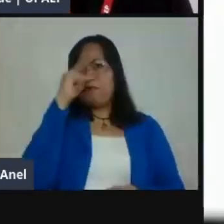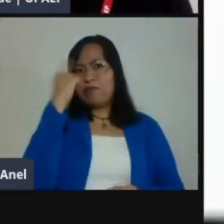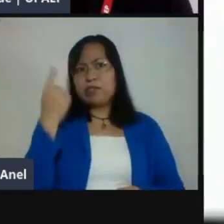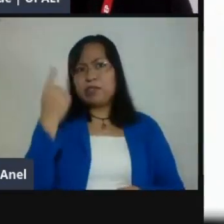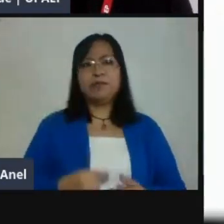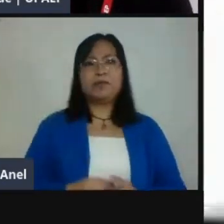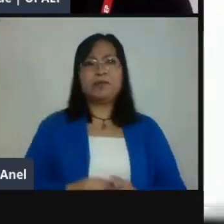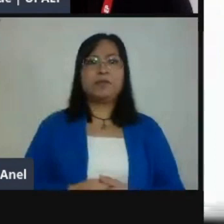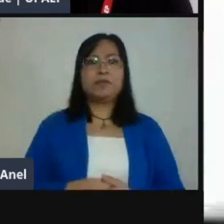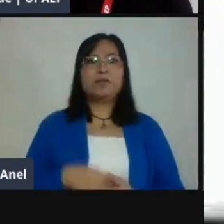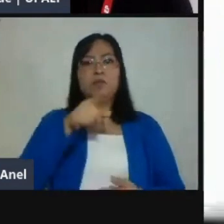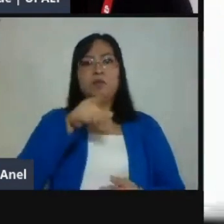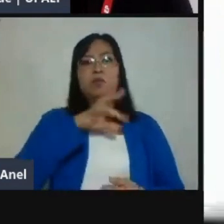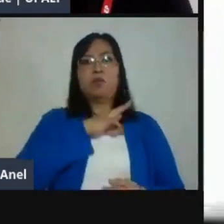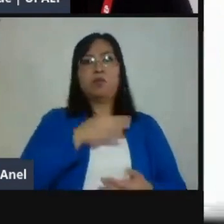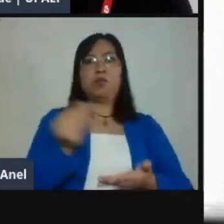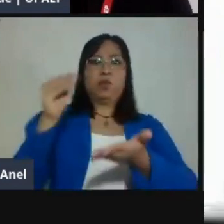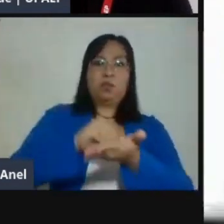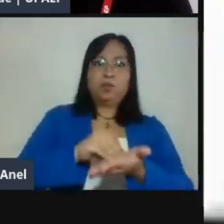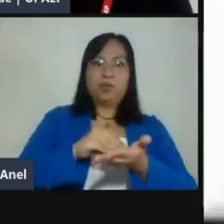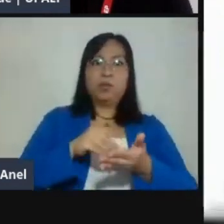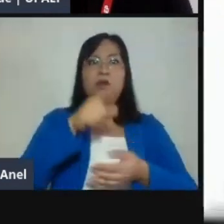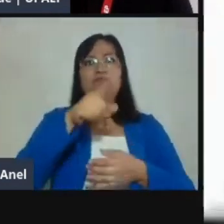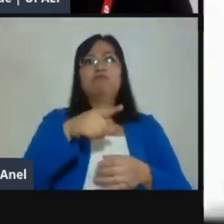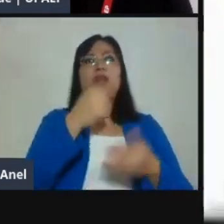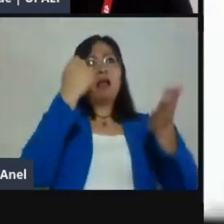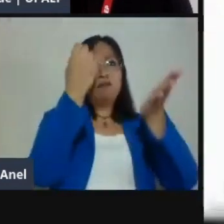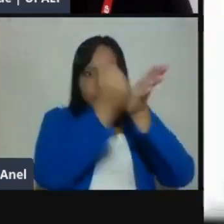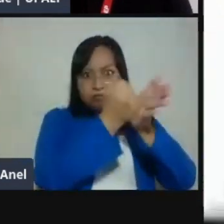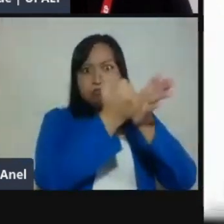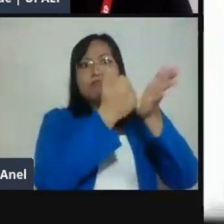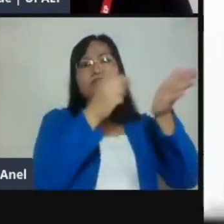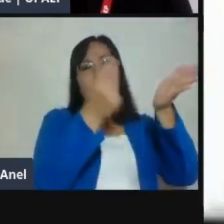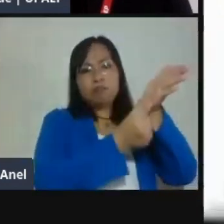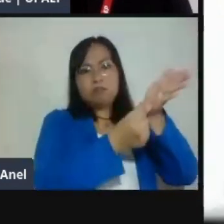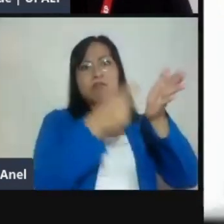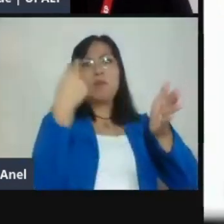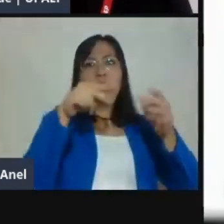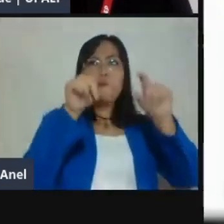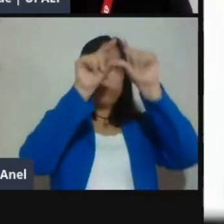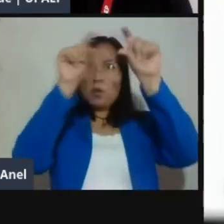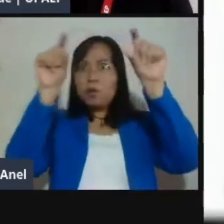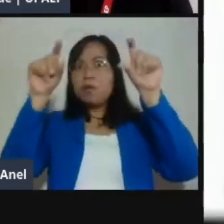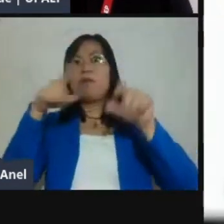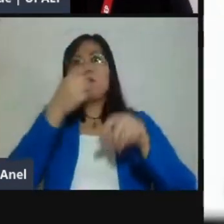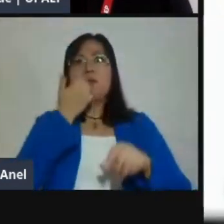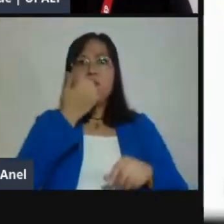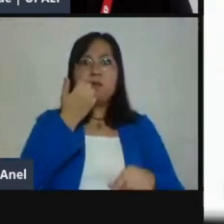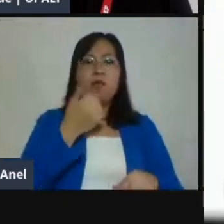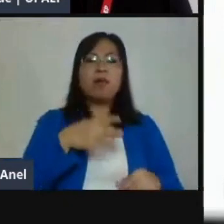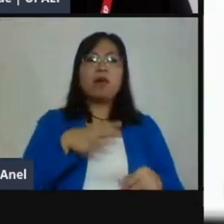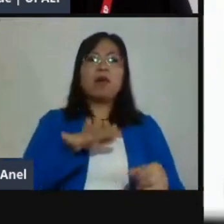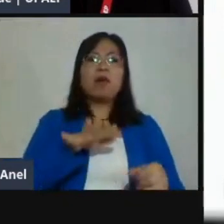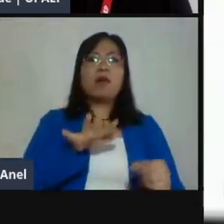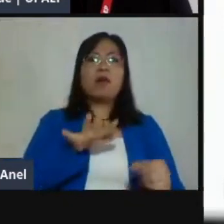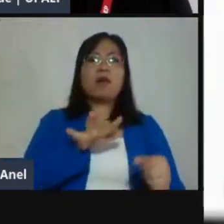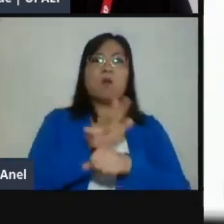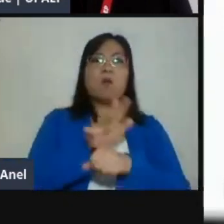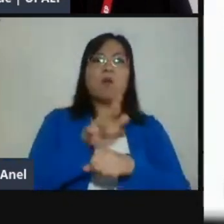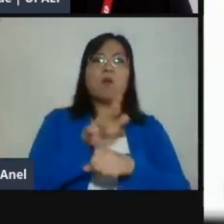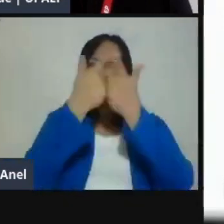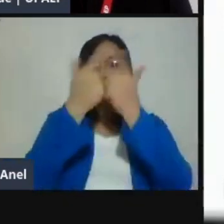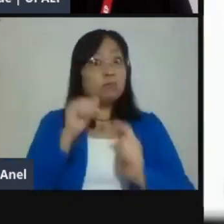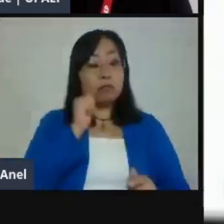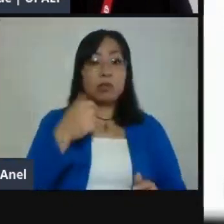todo lo que sería, pues, el logo de tu escuela o el nombre de tu escuela. Yo te recomiendo mucho que, por favor, pongas